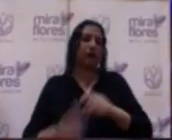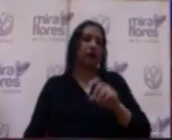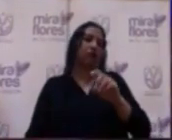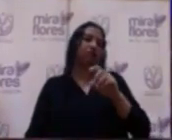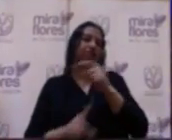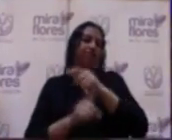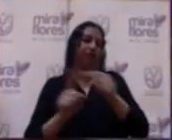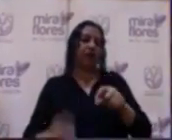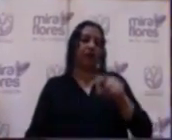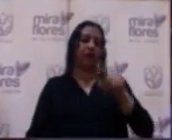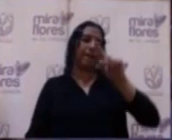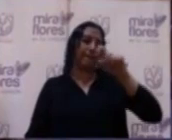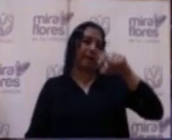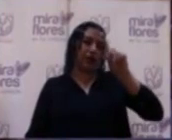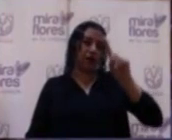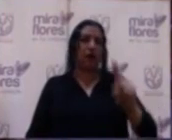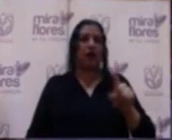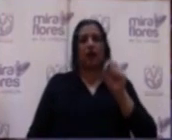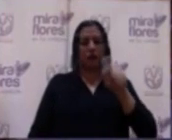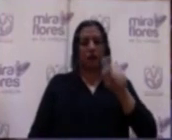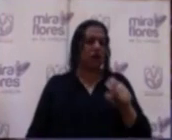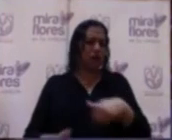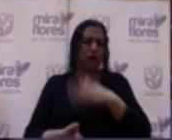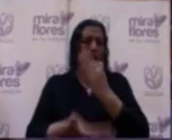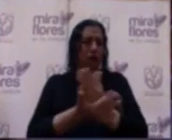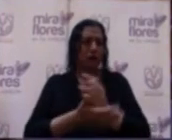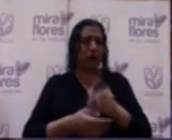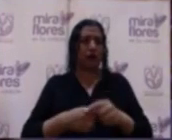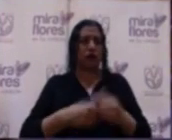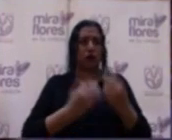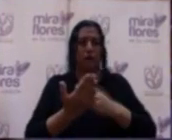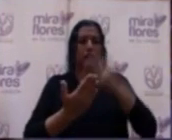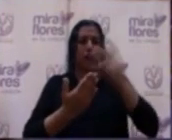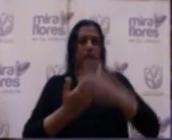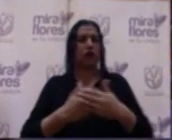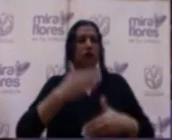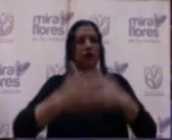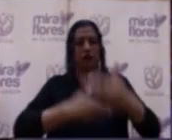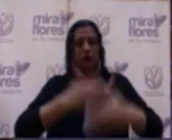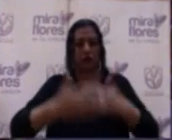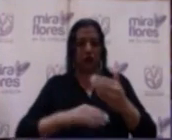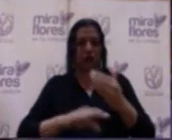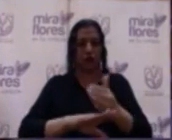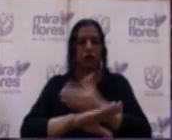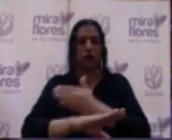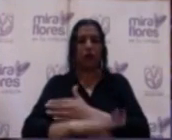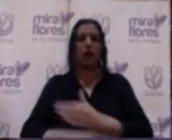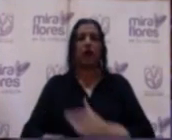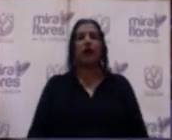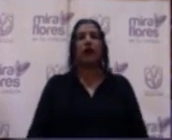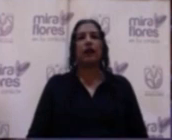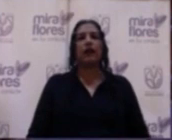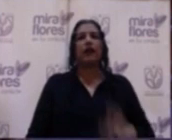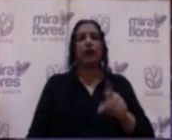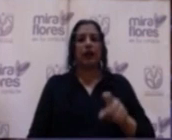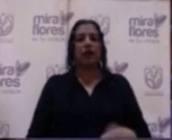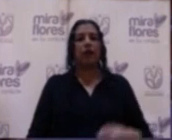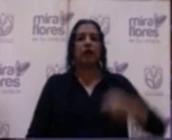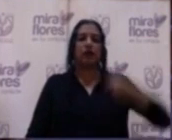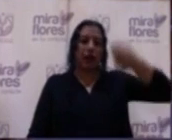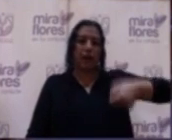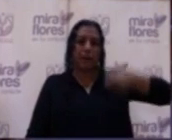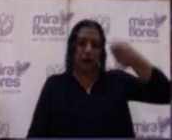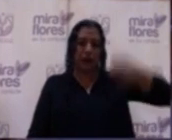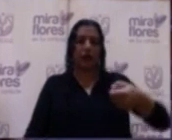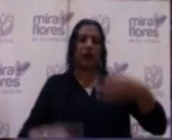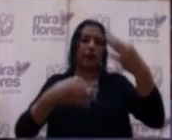porque esto es un proyecto que se va a ir desarrollando, vamos a decirlo así, modularmente. Y aquí vamos a invertir del presupuesto